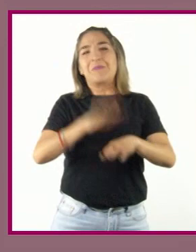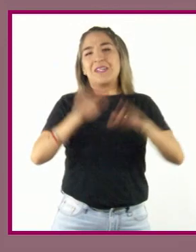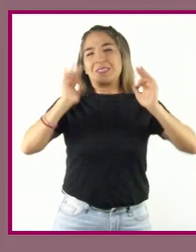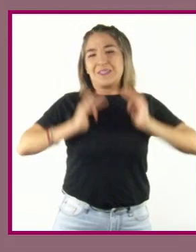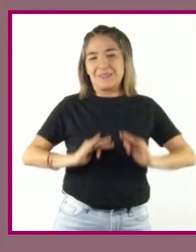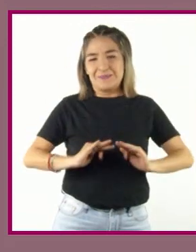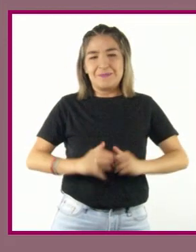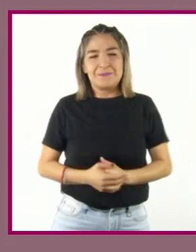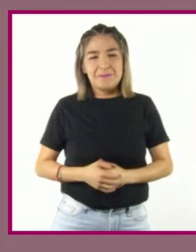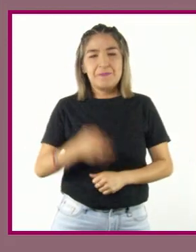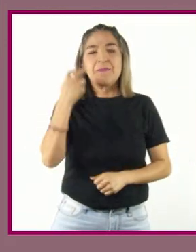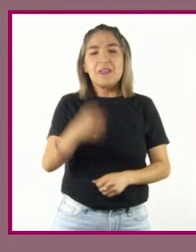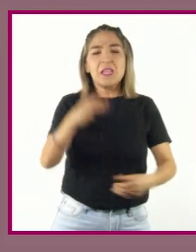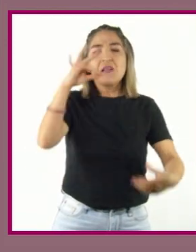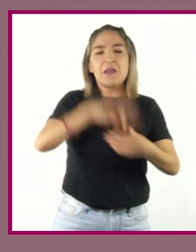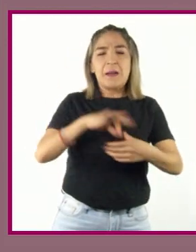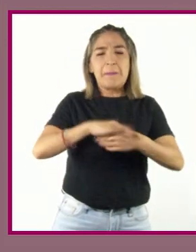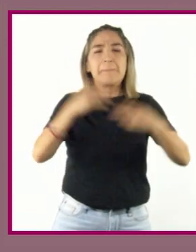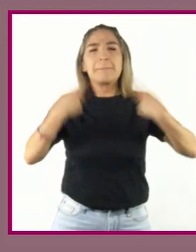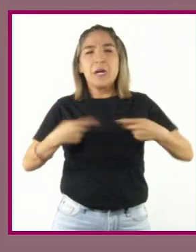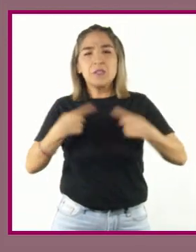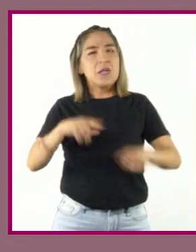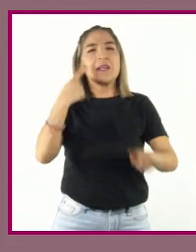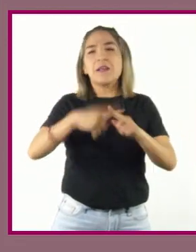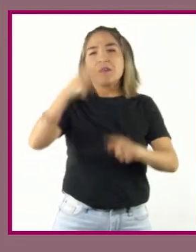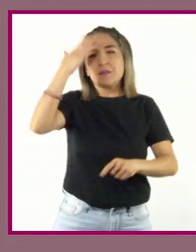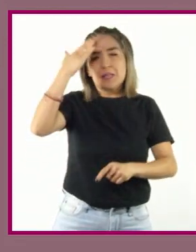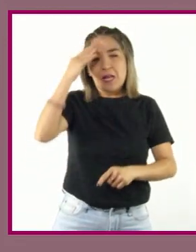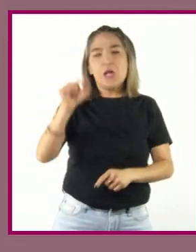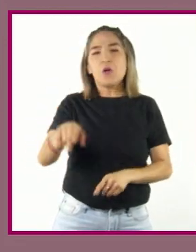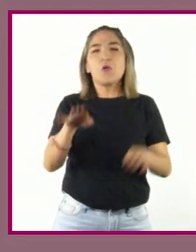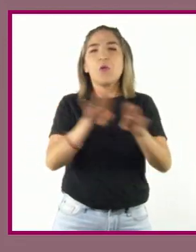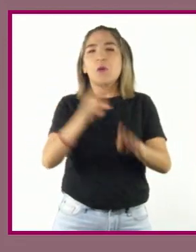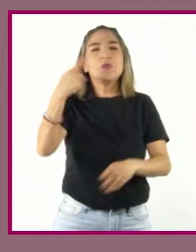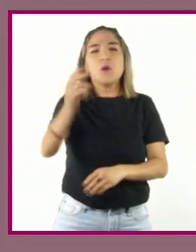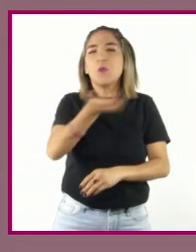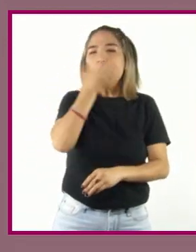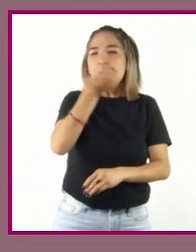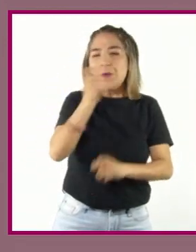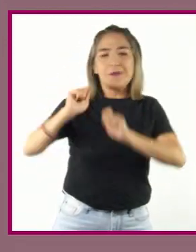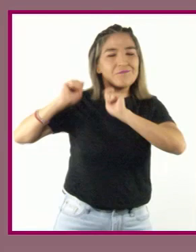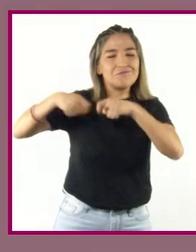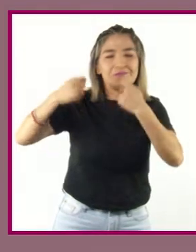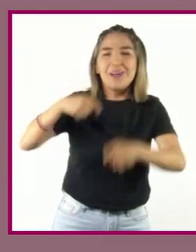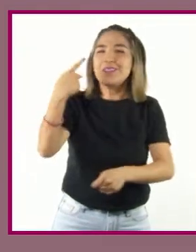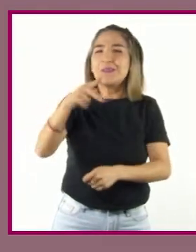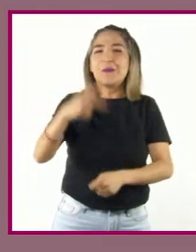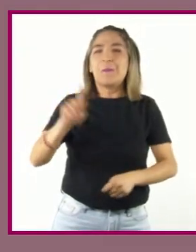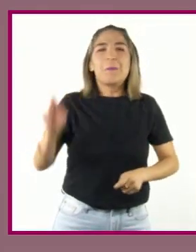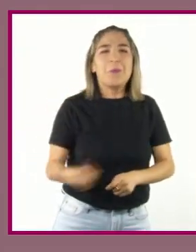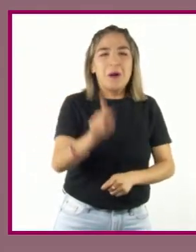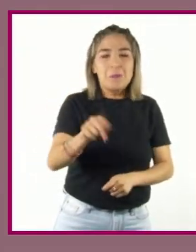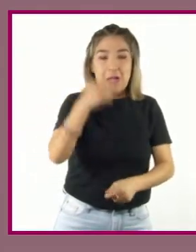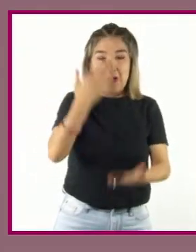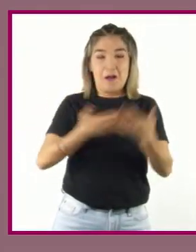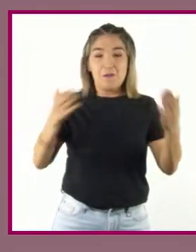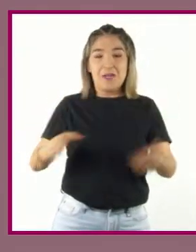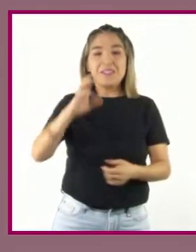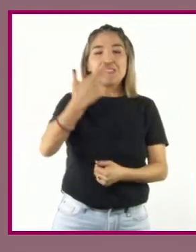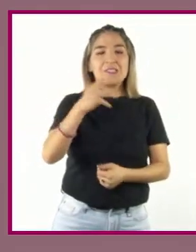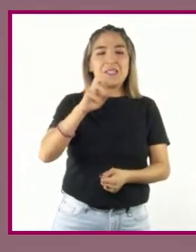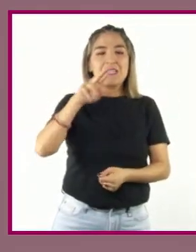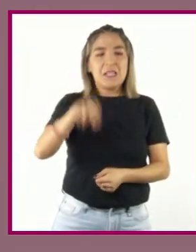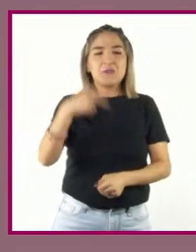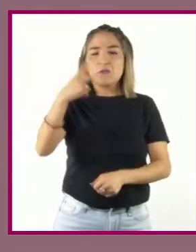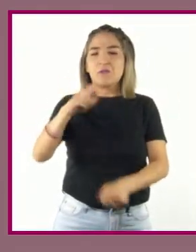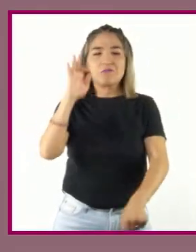La elección de sus autoridades se lleva a cabo bajo los usos y costumbres del pueblo. Hoy en día, la comunidad de Cherán se gobierna y